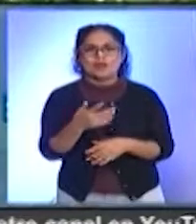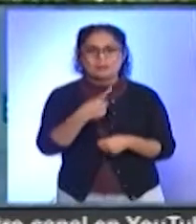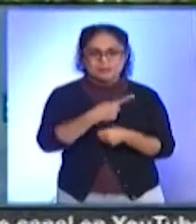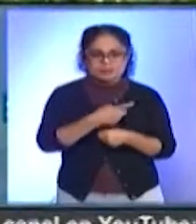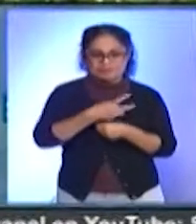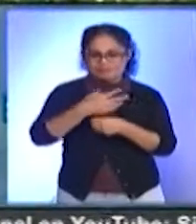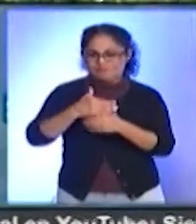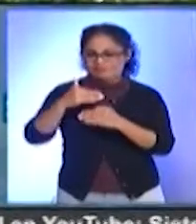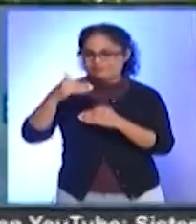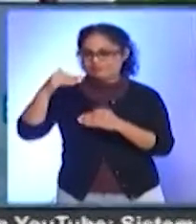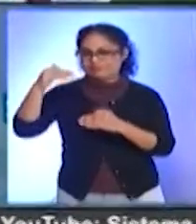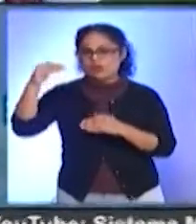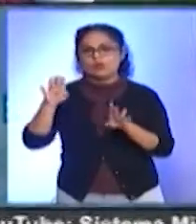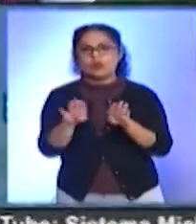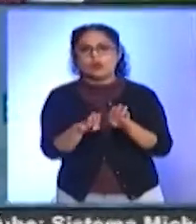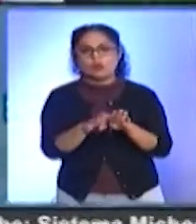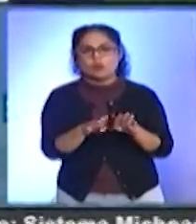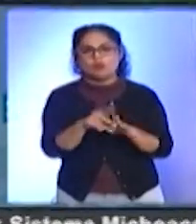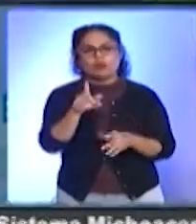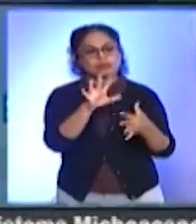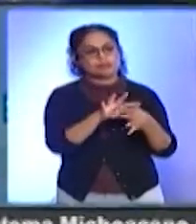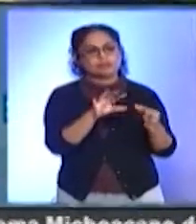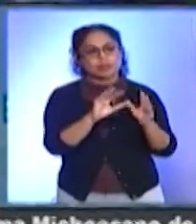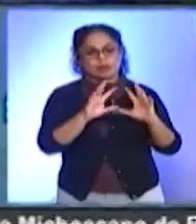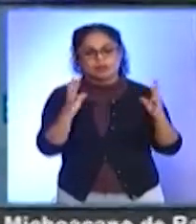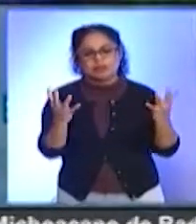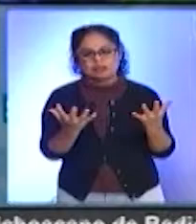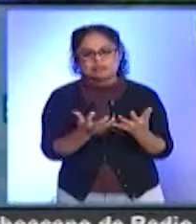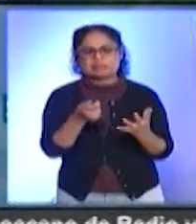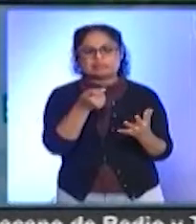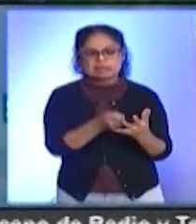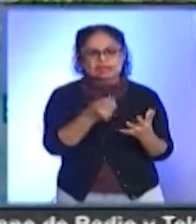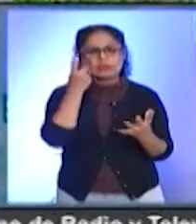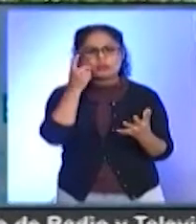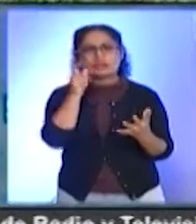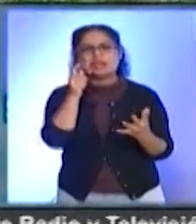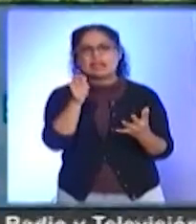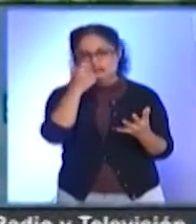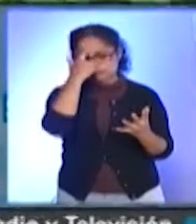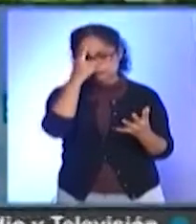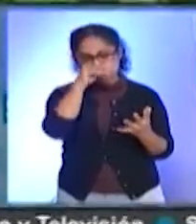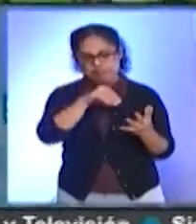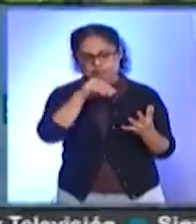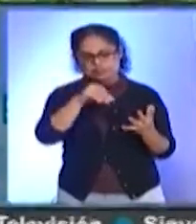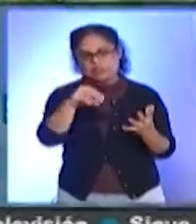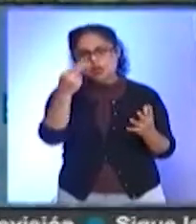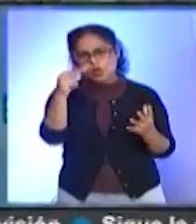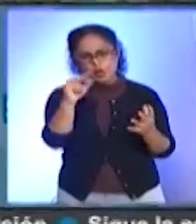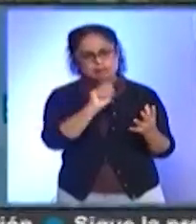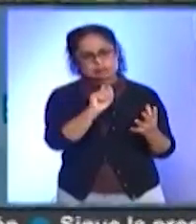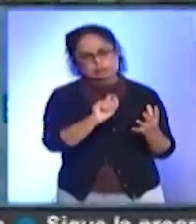estándar o frase dedicatoria, la cual describe al objeto, menciona al propietario, en algunas ocasiones son colocados los títulos que ostentaba